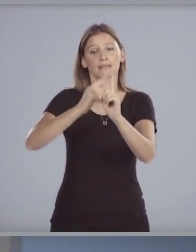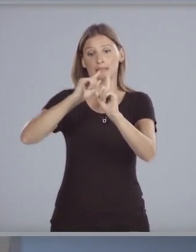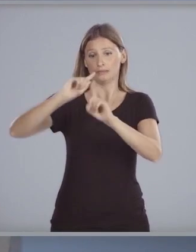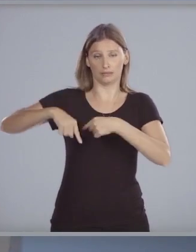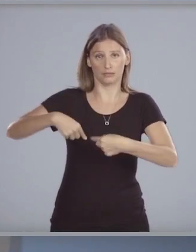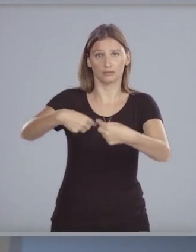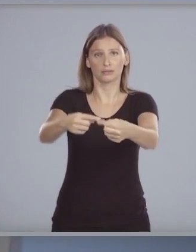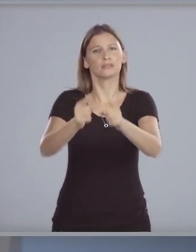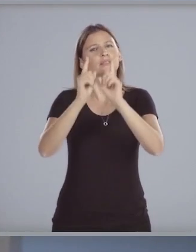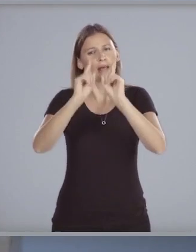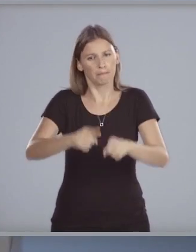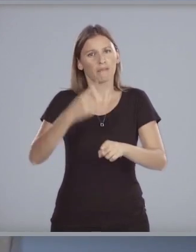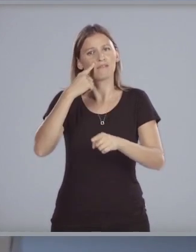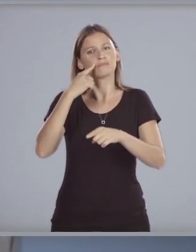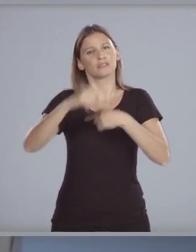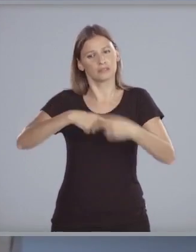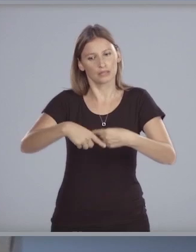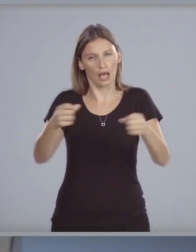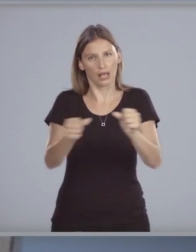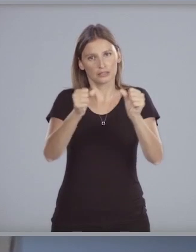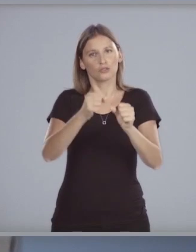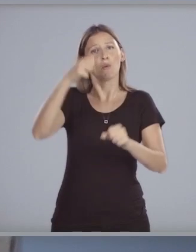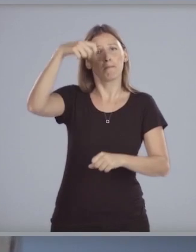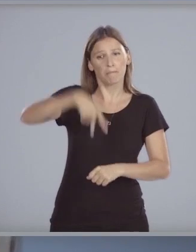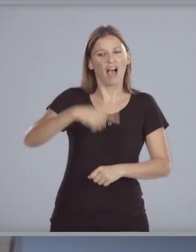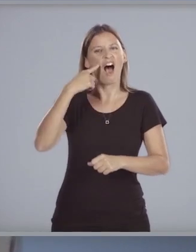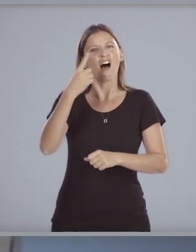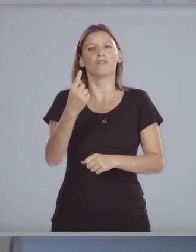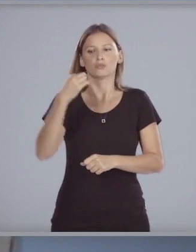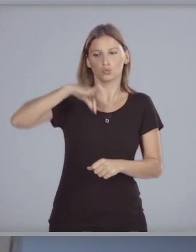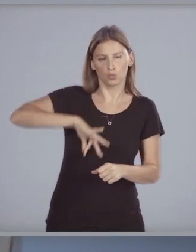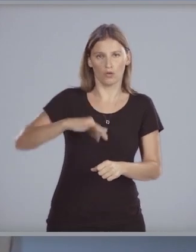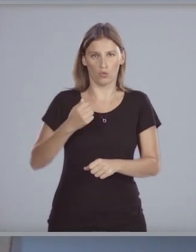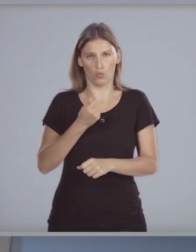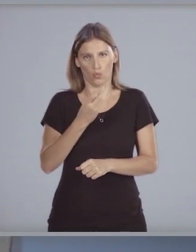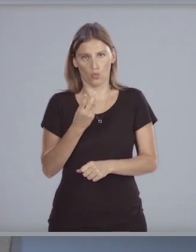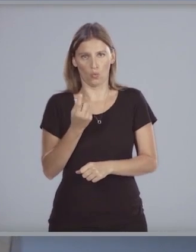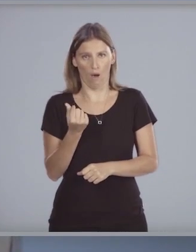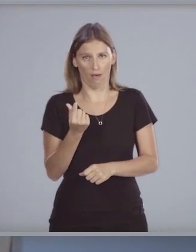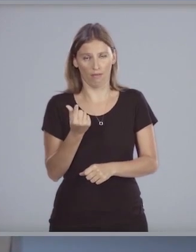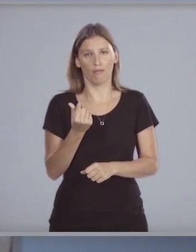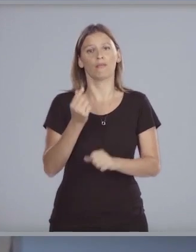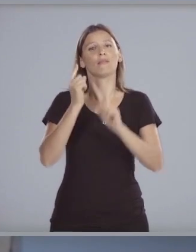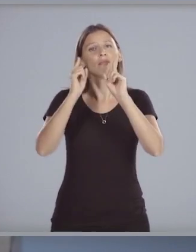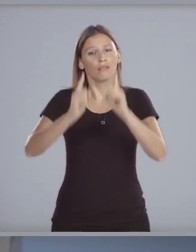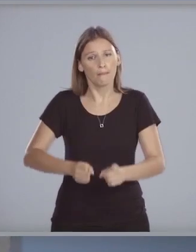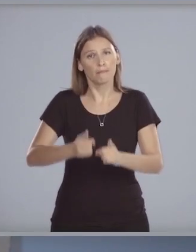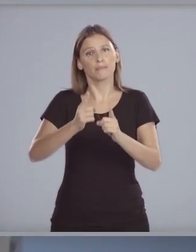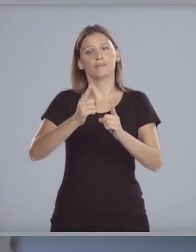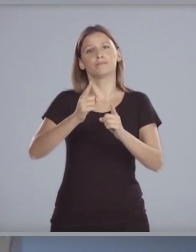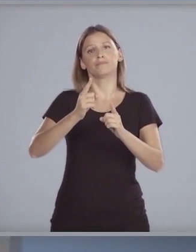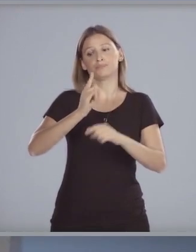sucesivos seguiremos instrumentando de este plan según franjas de ingreso mensual. Se